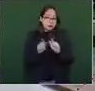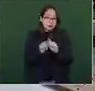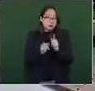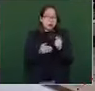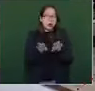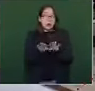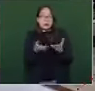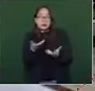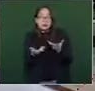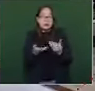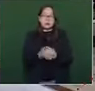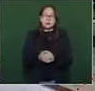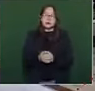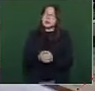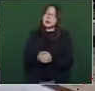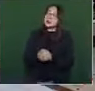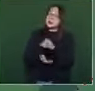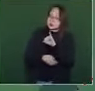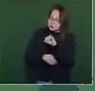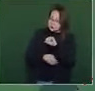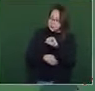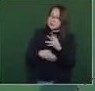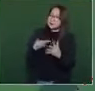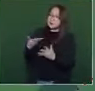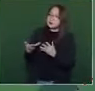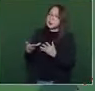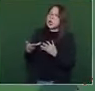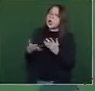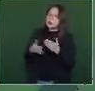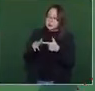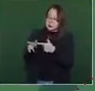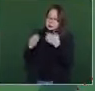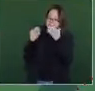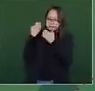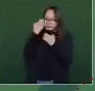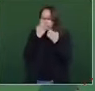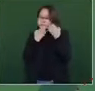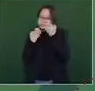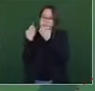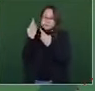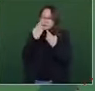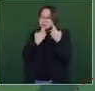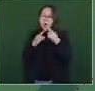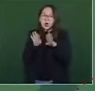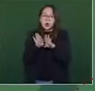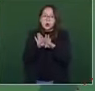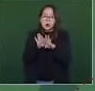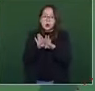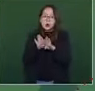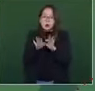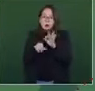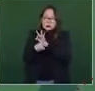Sí, se está analizando cómo revisar este sistema de